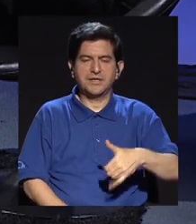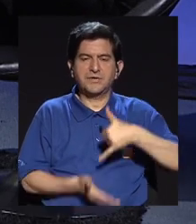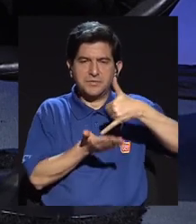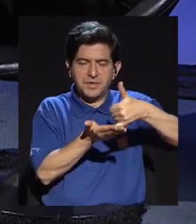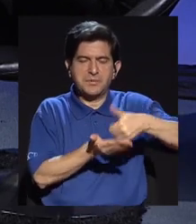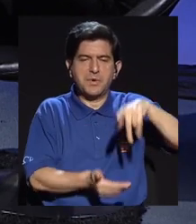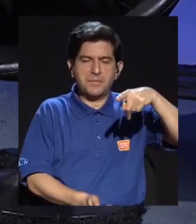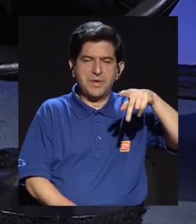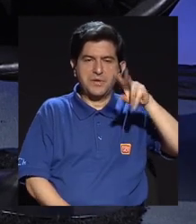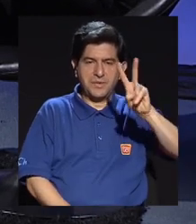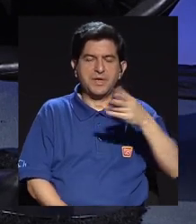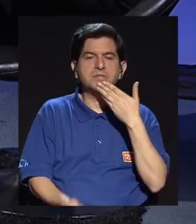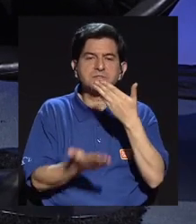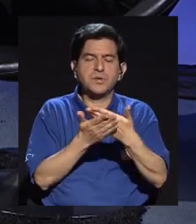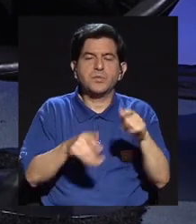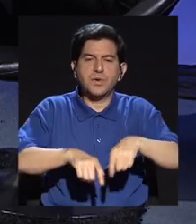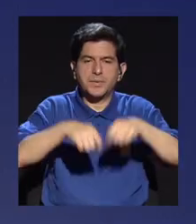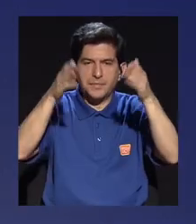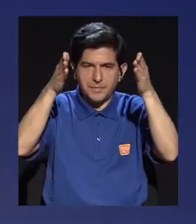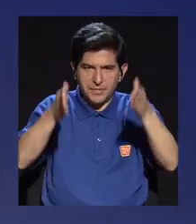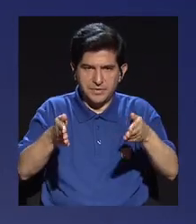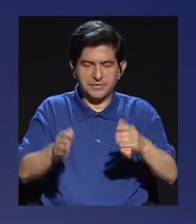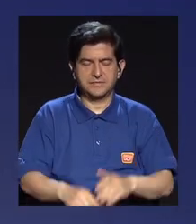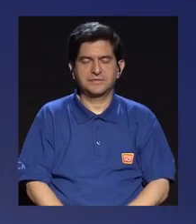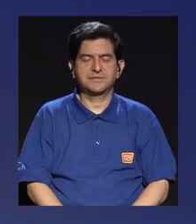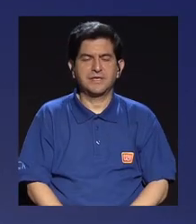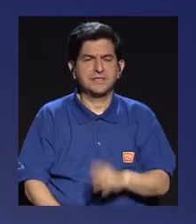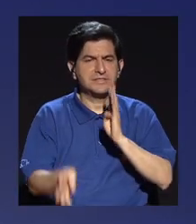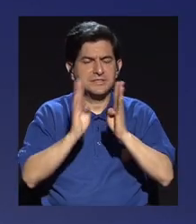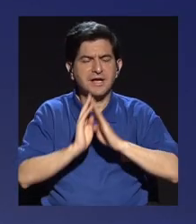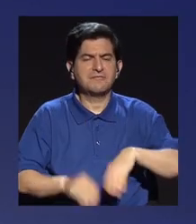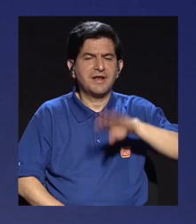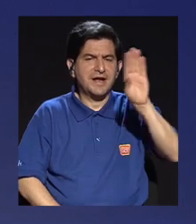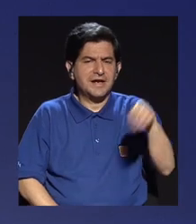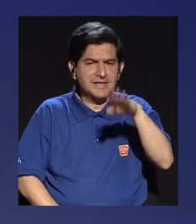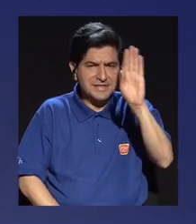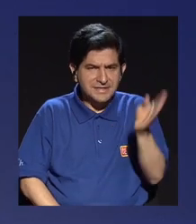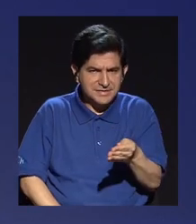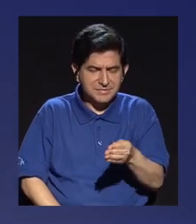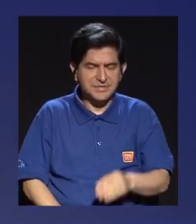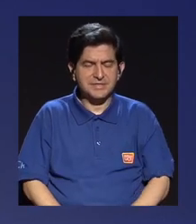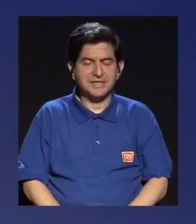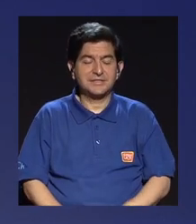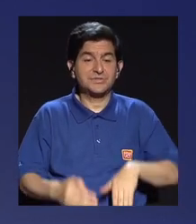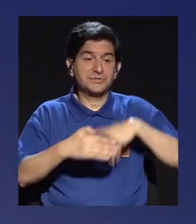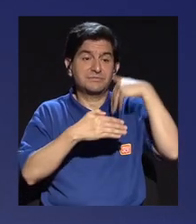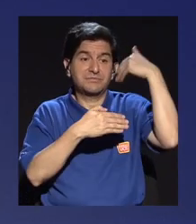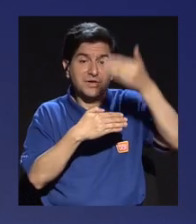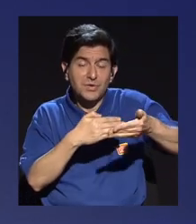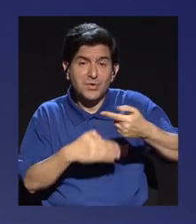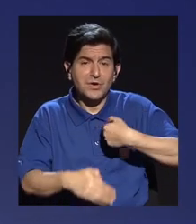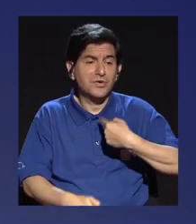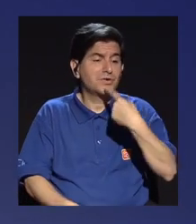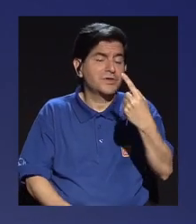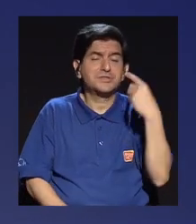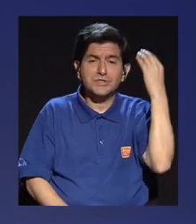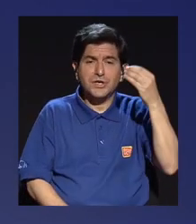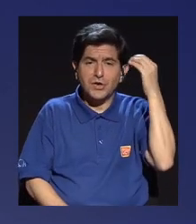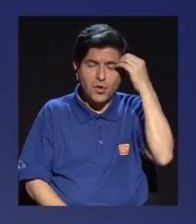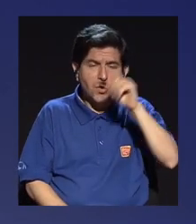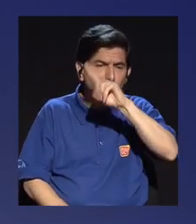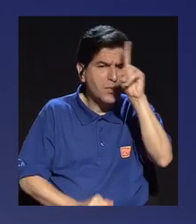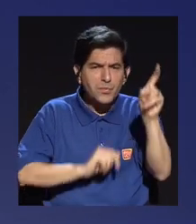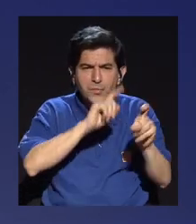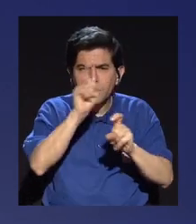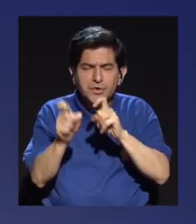quienes le reconocen el buen periodismo que hacen. Estamos conversando sobre el cementazo específicamente y a partir del cementazo yo debo decir que la